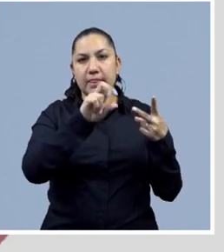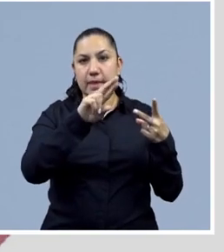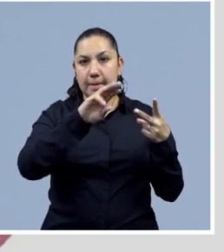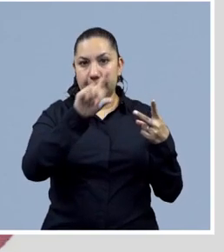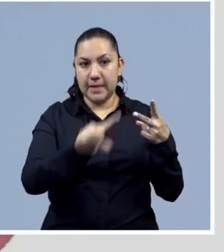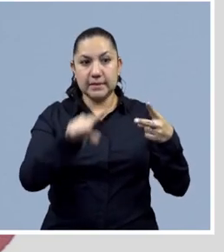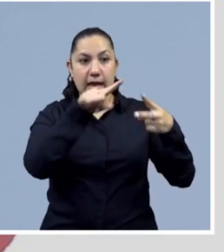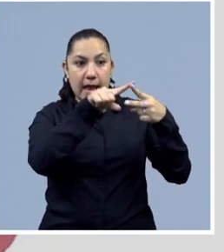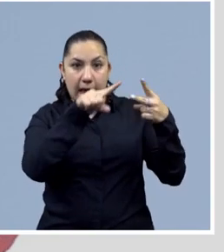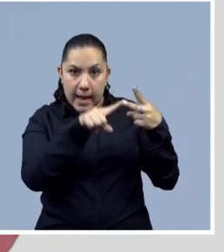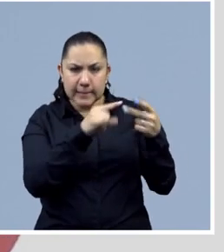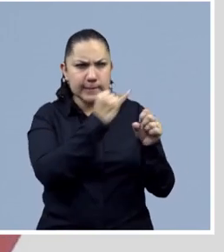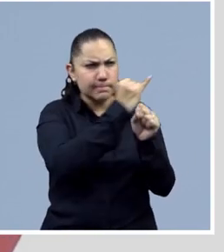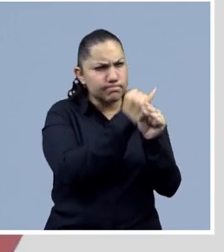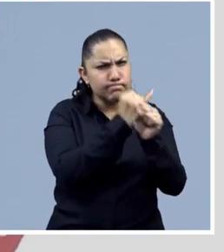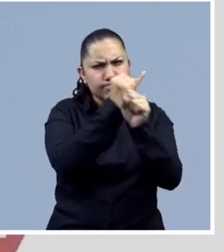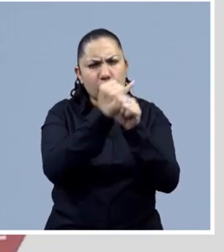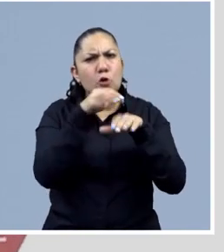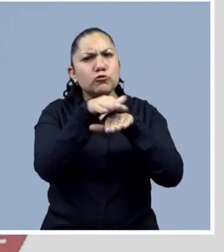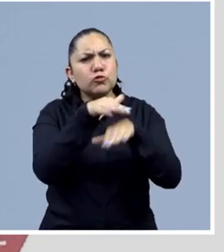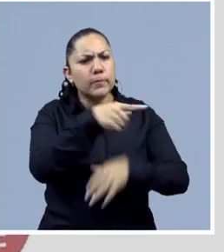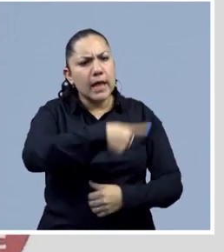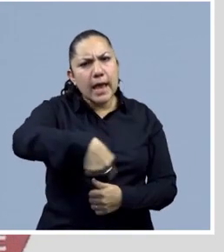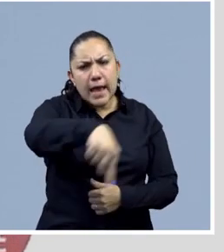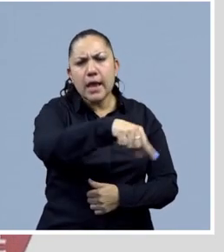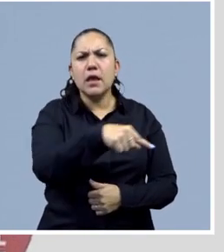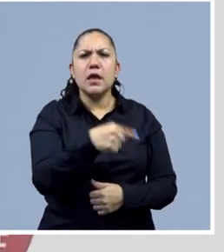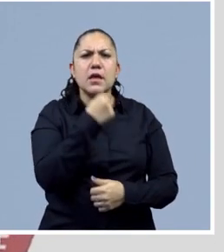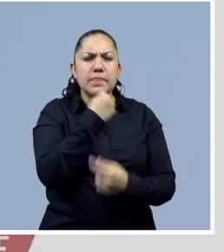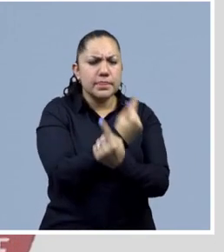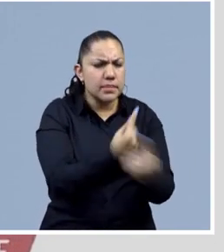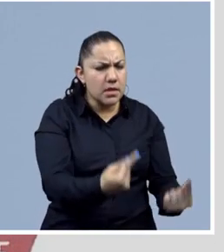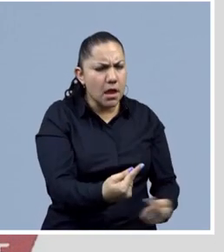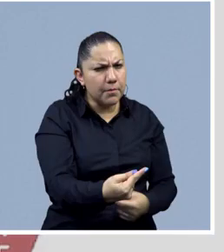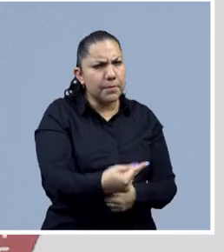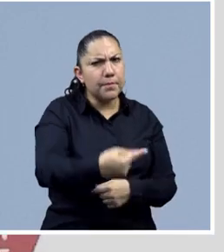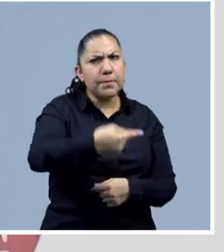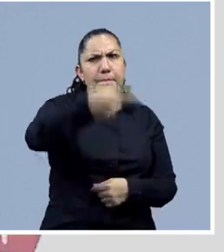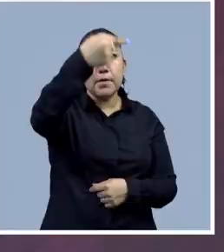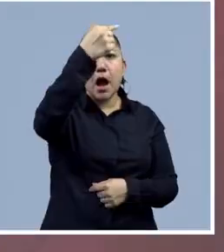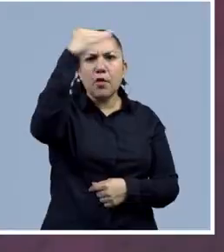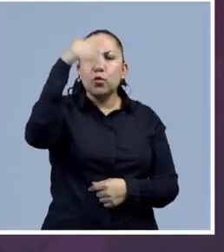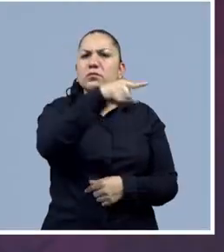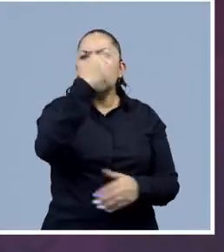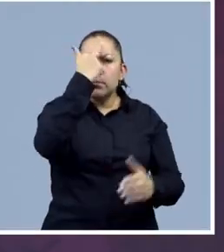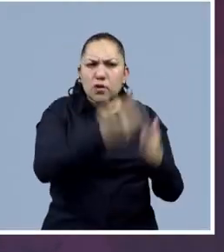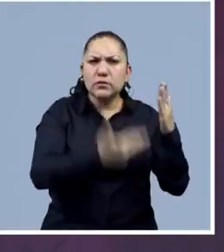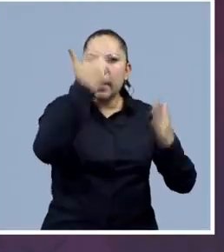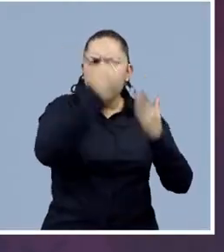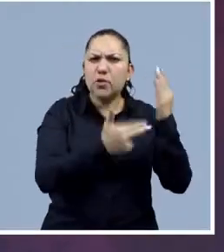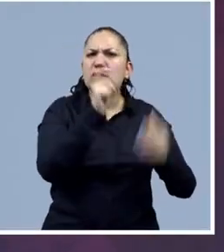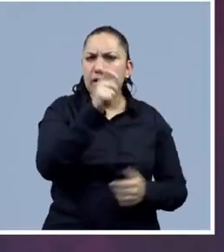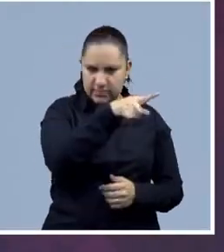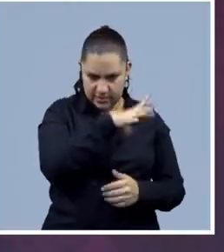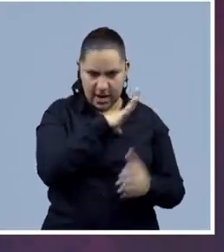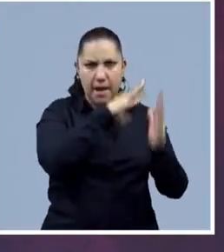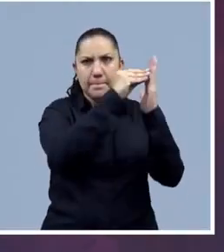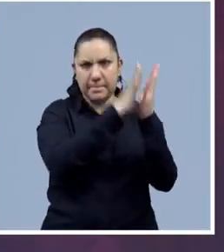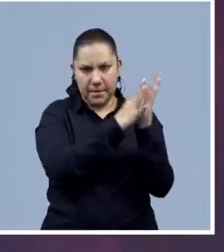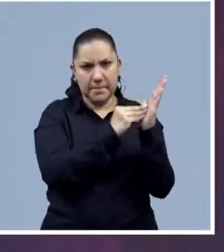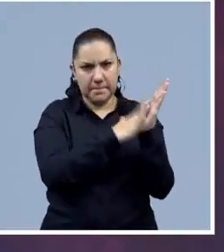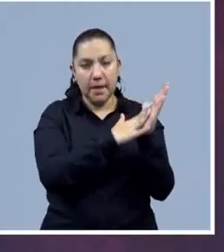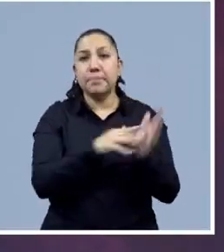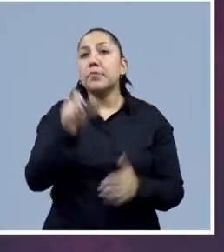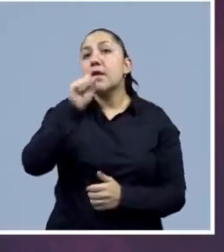donde se presenta un recuento de la violencia que viven las mujeres desde la infancia hasta la etapa adulta. El Centro de Investigaciones y